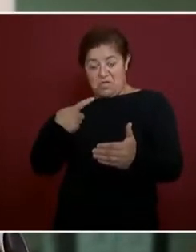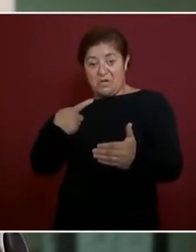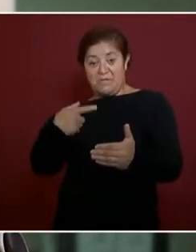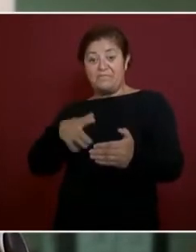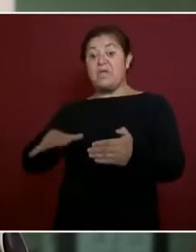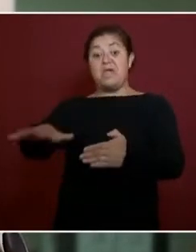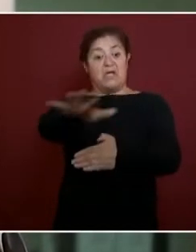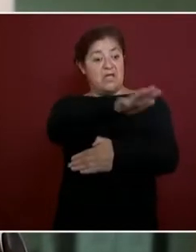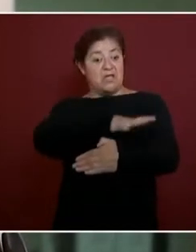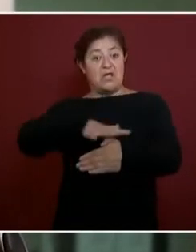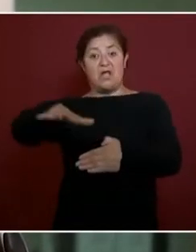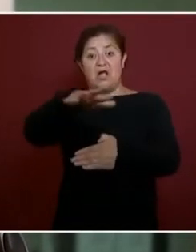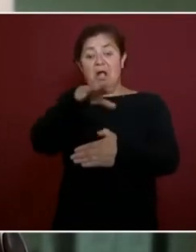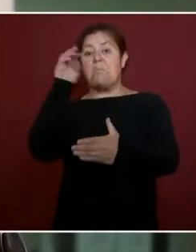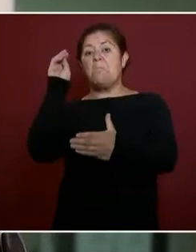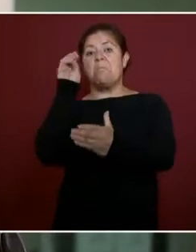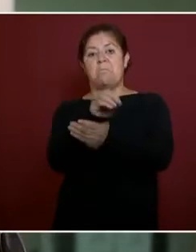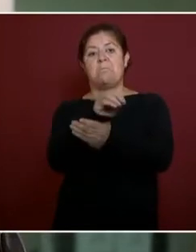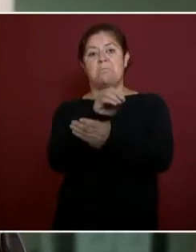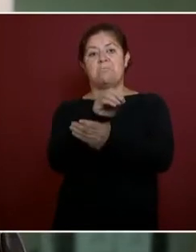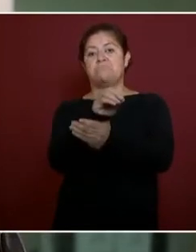al que sufre.